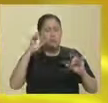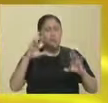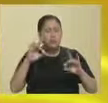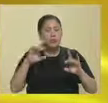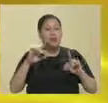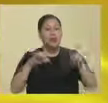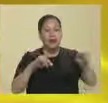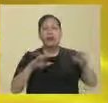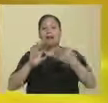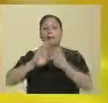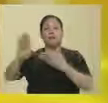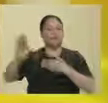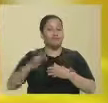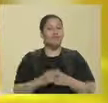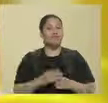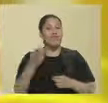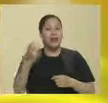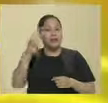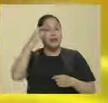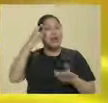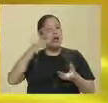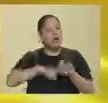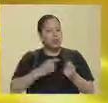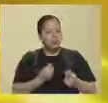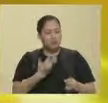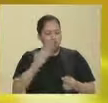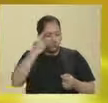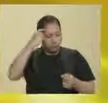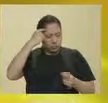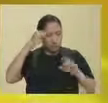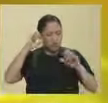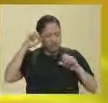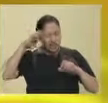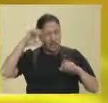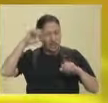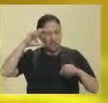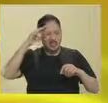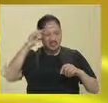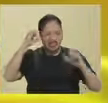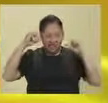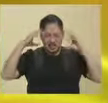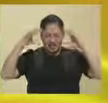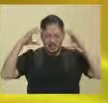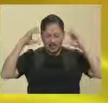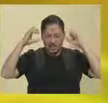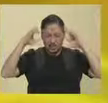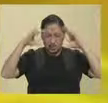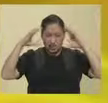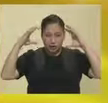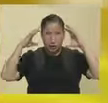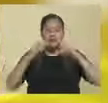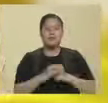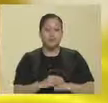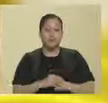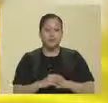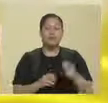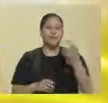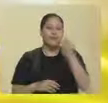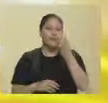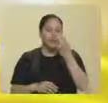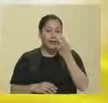de los embutidos? Puede ser la migraña, por eso. A eso es a lo que me estoy refiriendo, exactamente, la migraña. Entonces,